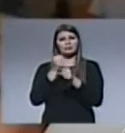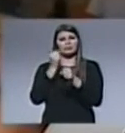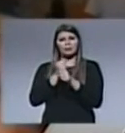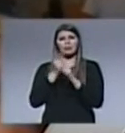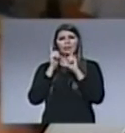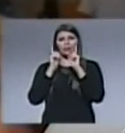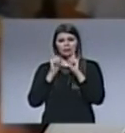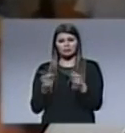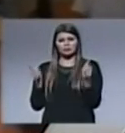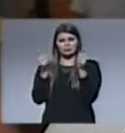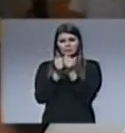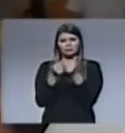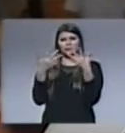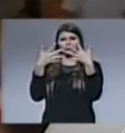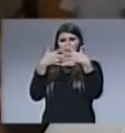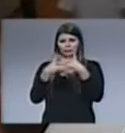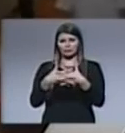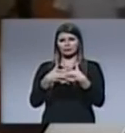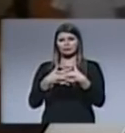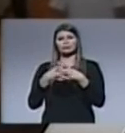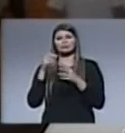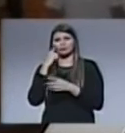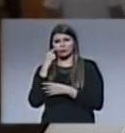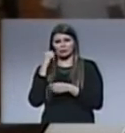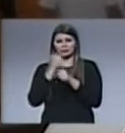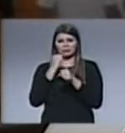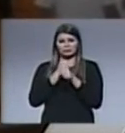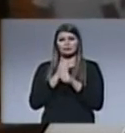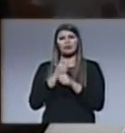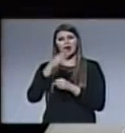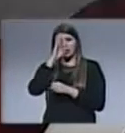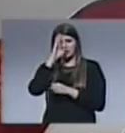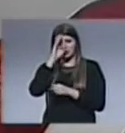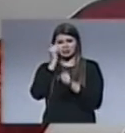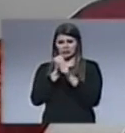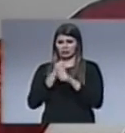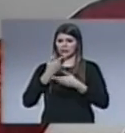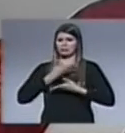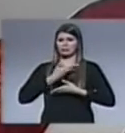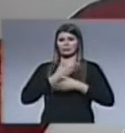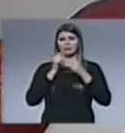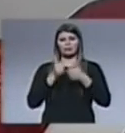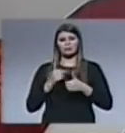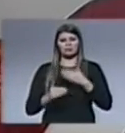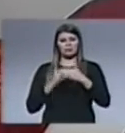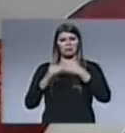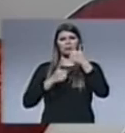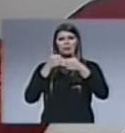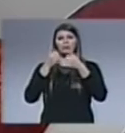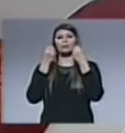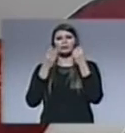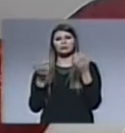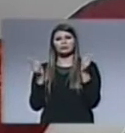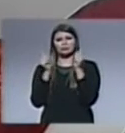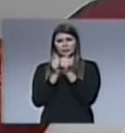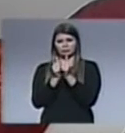Y en la fraternidad lo que hemos aprendido es ser mejores hombres de negocio, aprender a trabajar correctamente, a levantarnos, a girar. Y todo eso